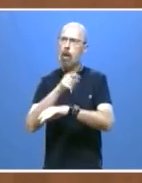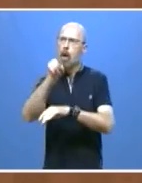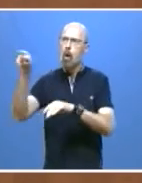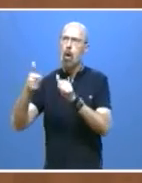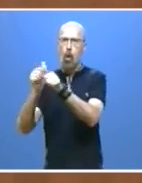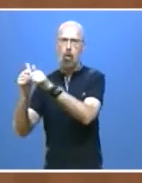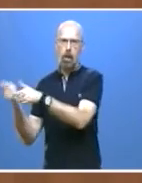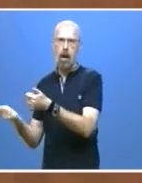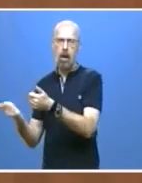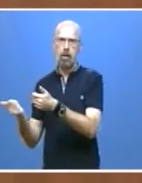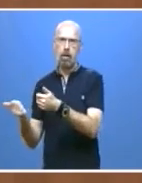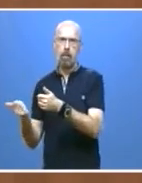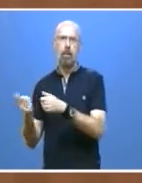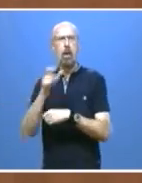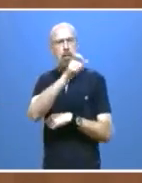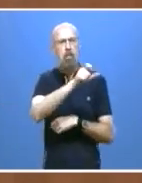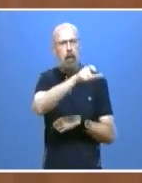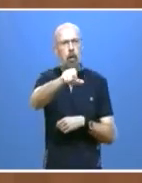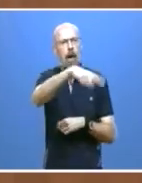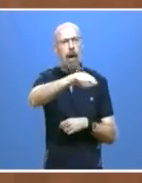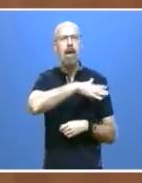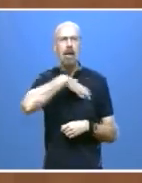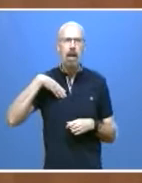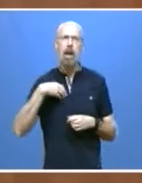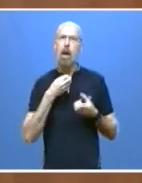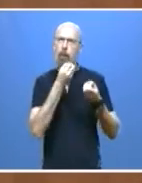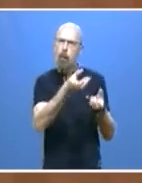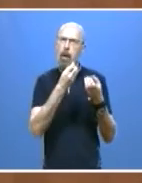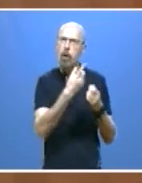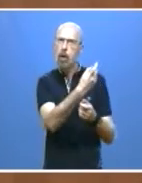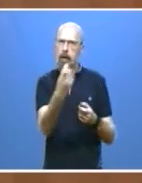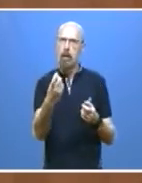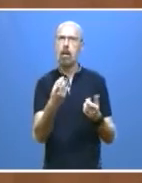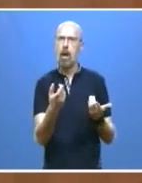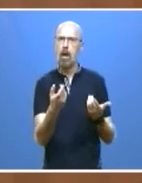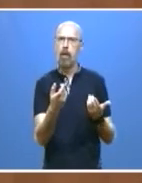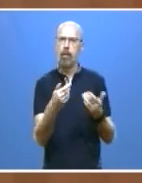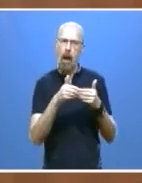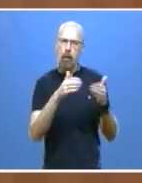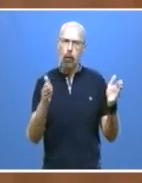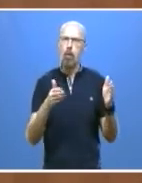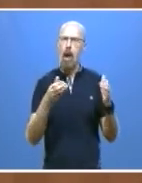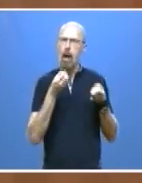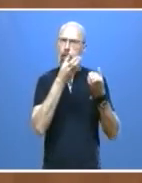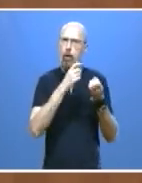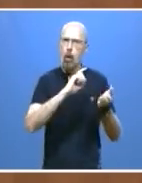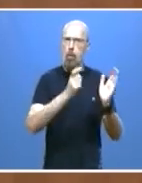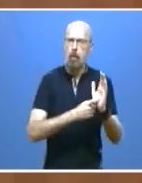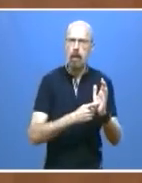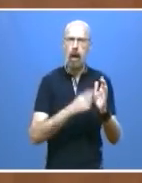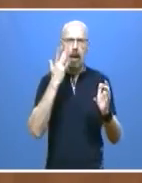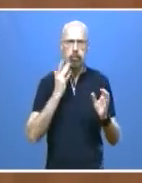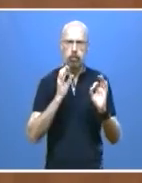que se les rindan cuentas, que haya más apertura, que haya mejor información, una actividad más diáfana y